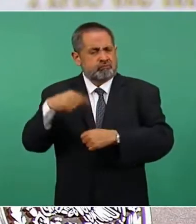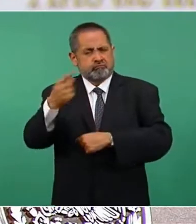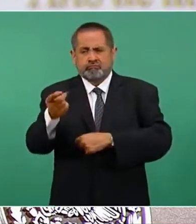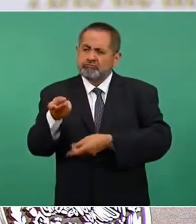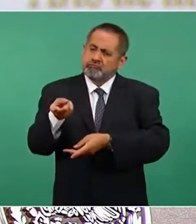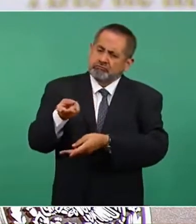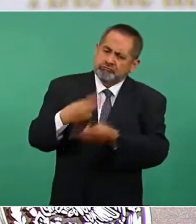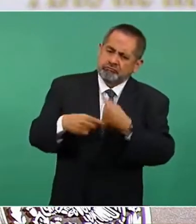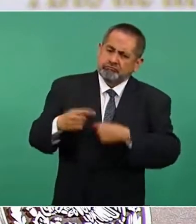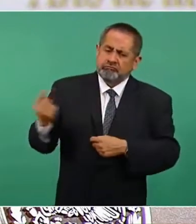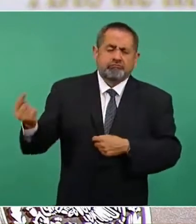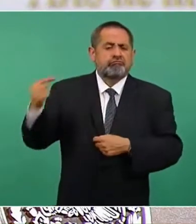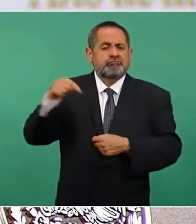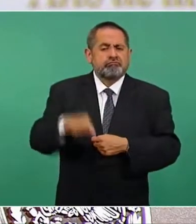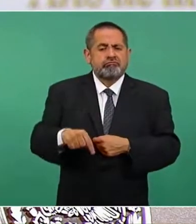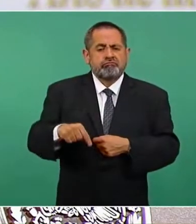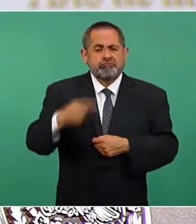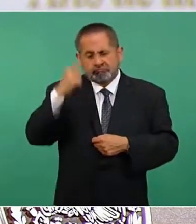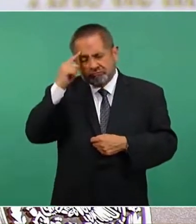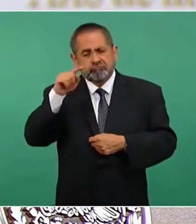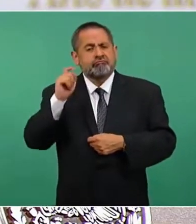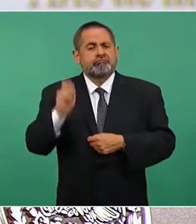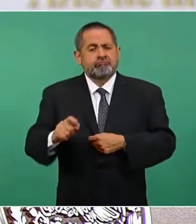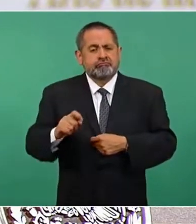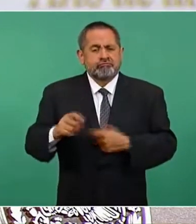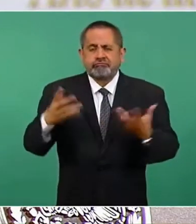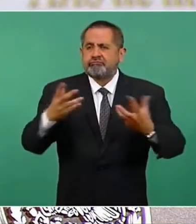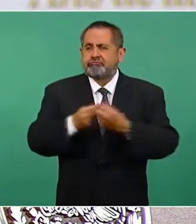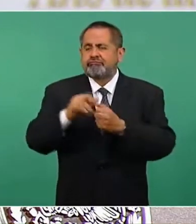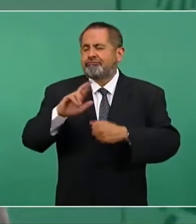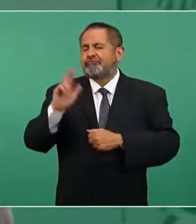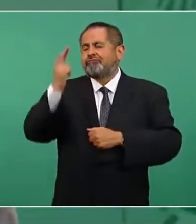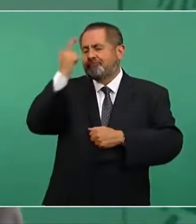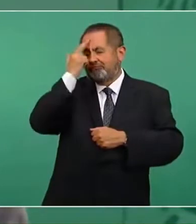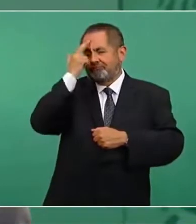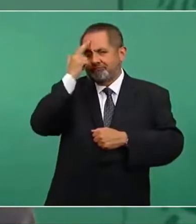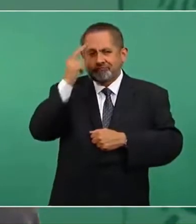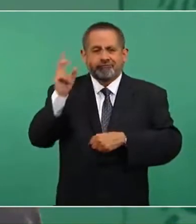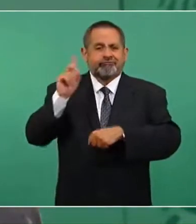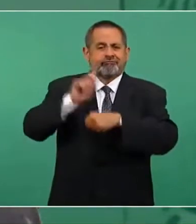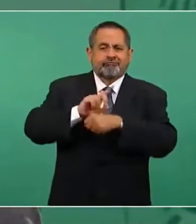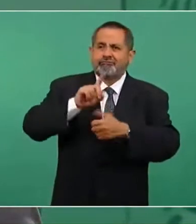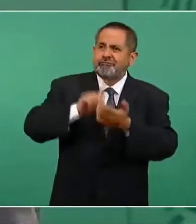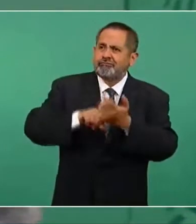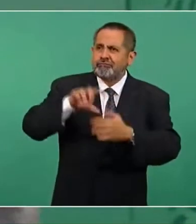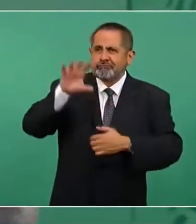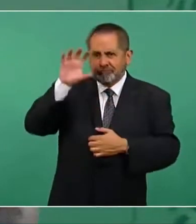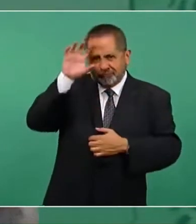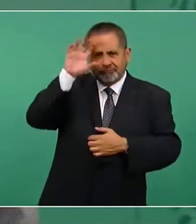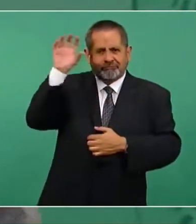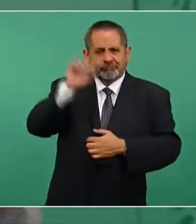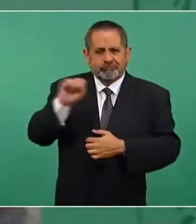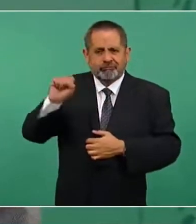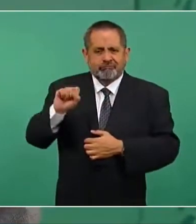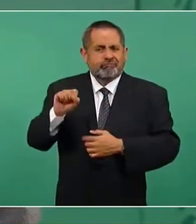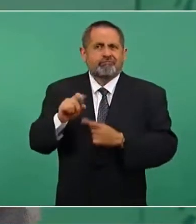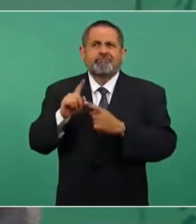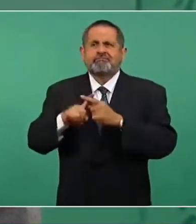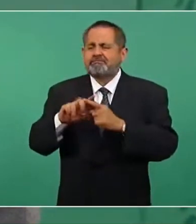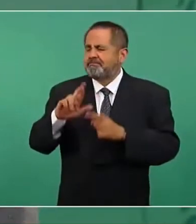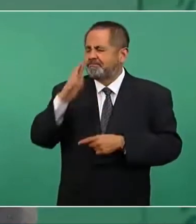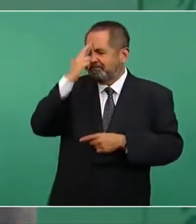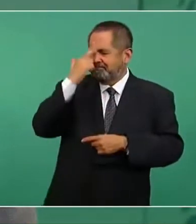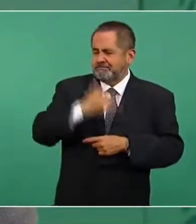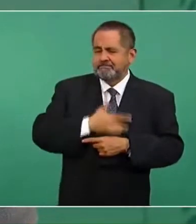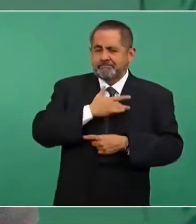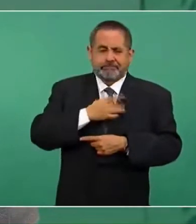para recordar al siervo de la nación, a José María Morelos